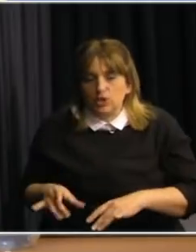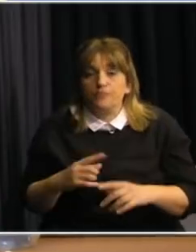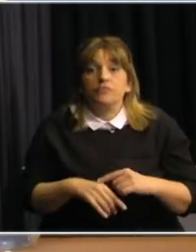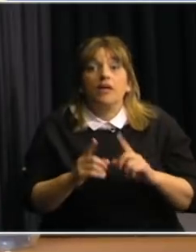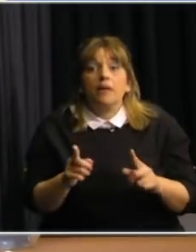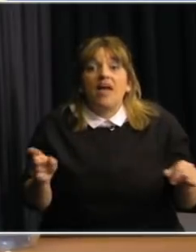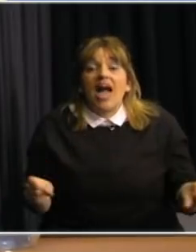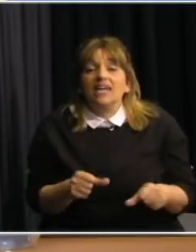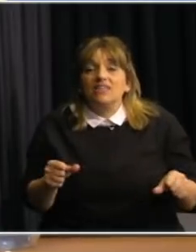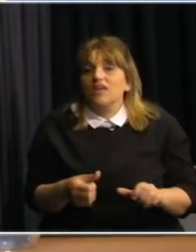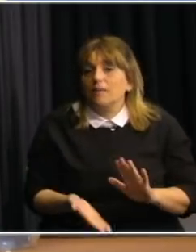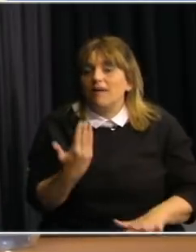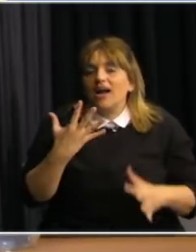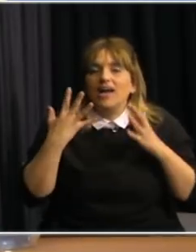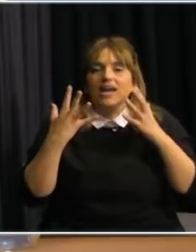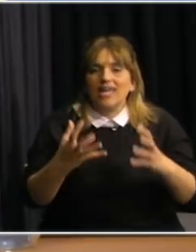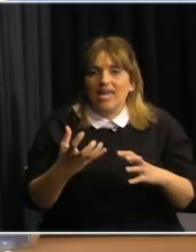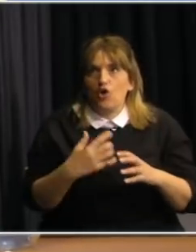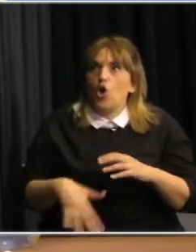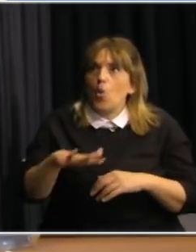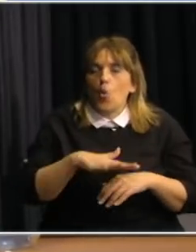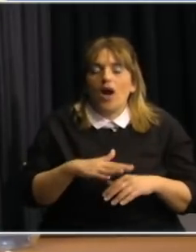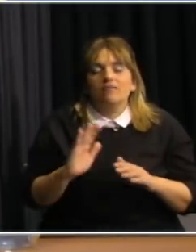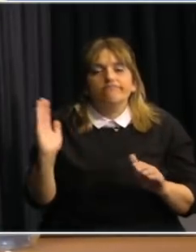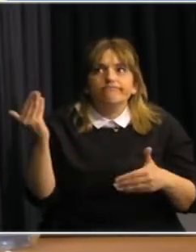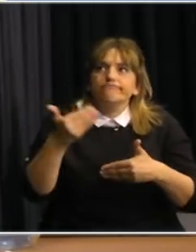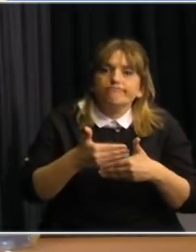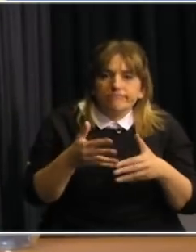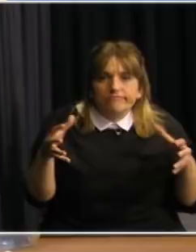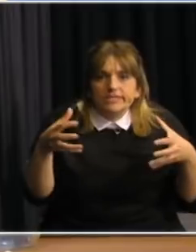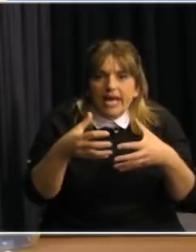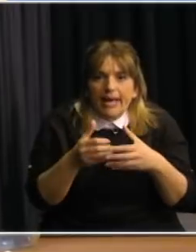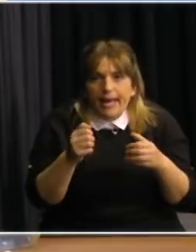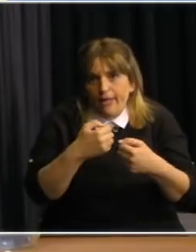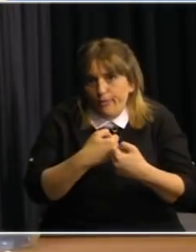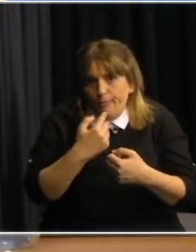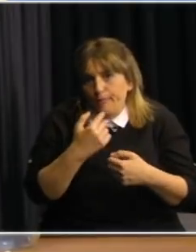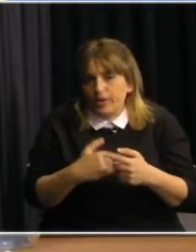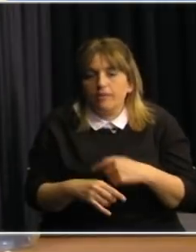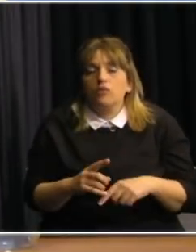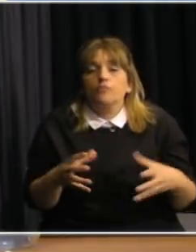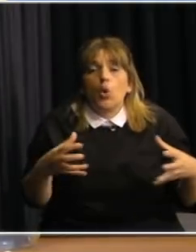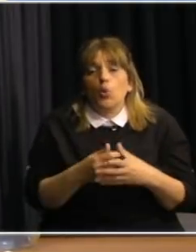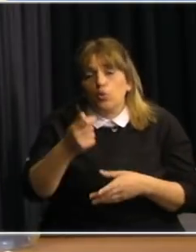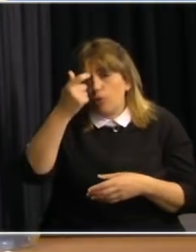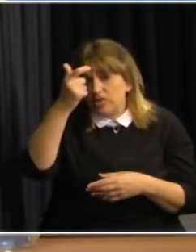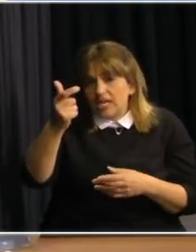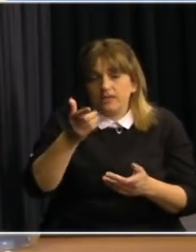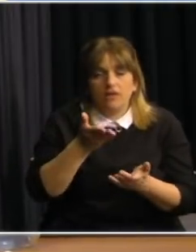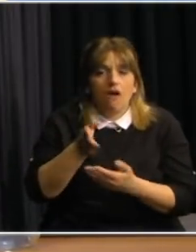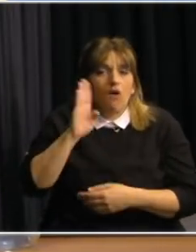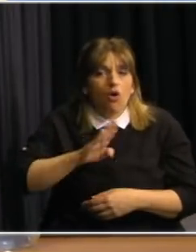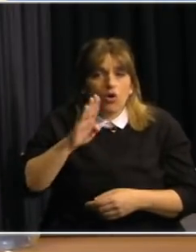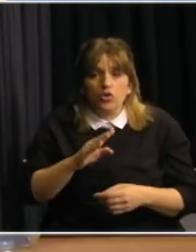también actividades de marriego en espacios cerrados, como puede ser cantar o gritar. El grupo asesor científico honorario